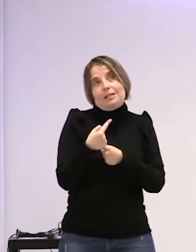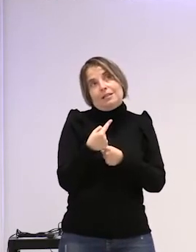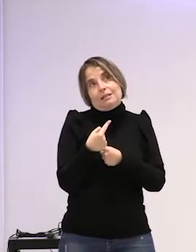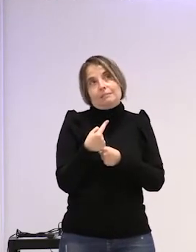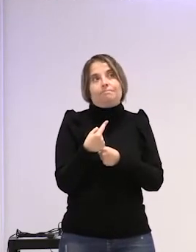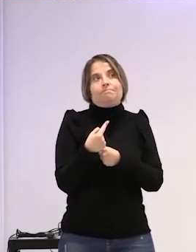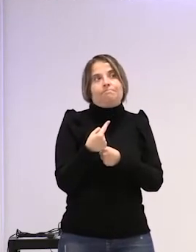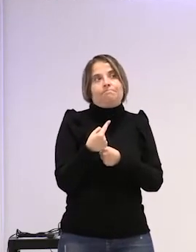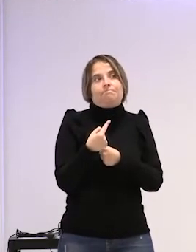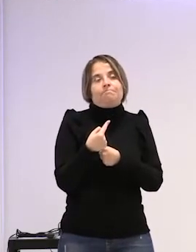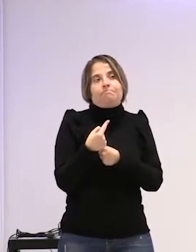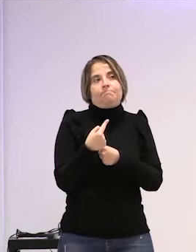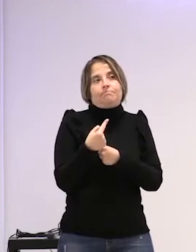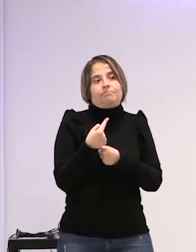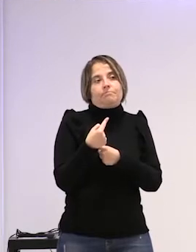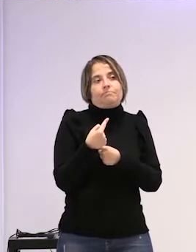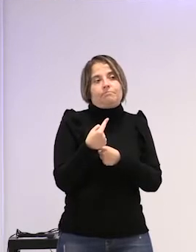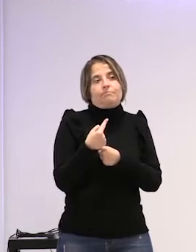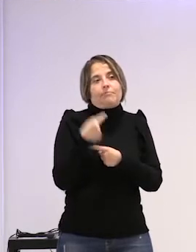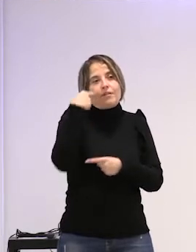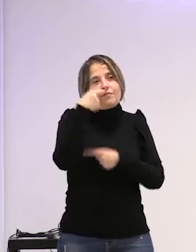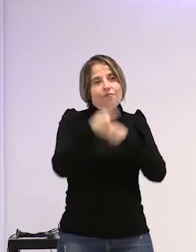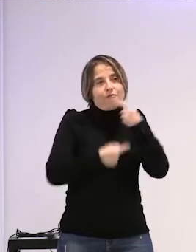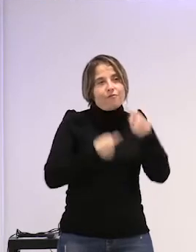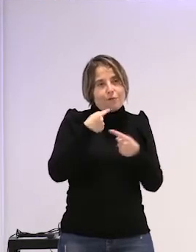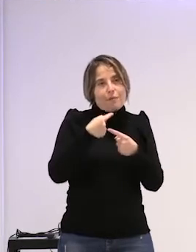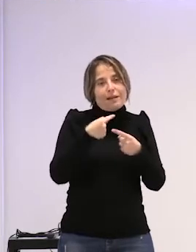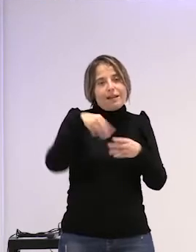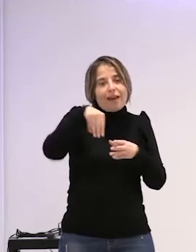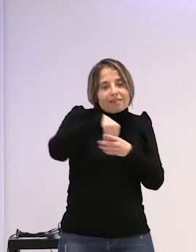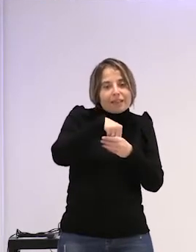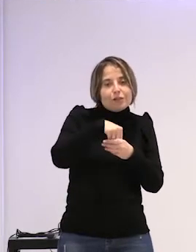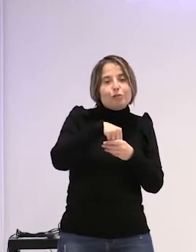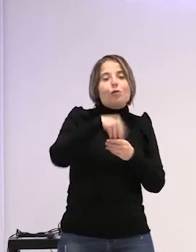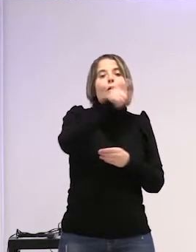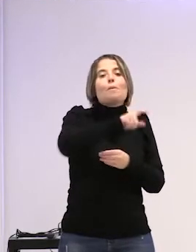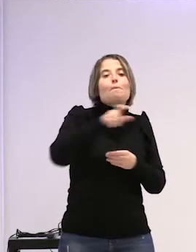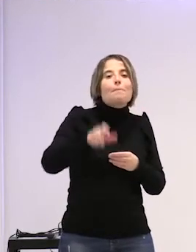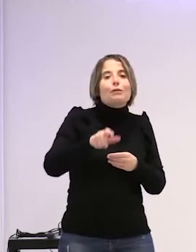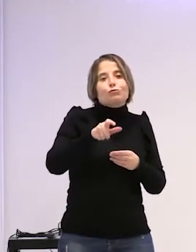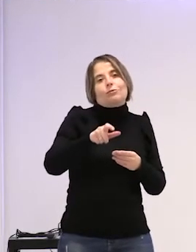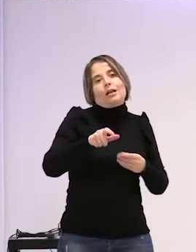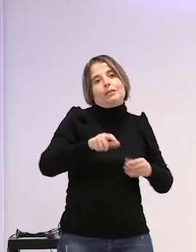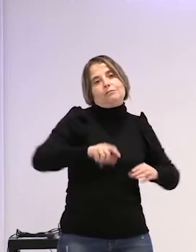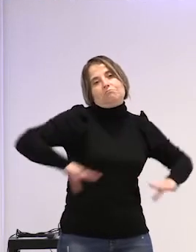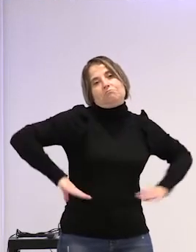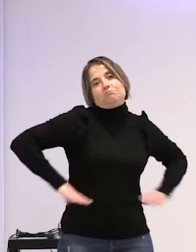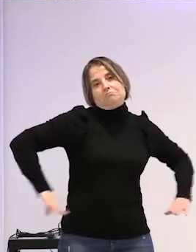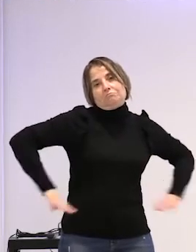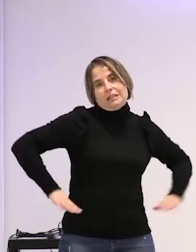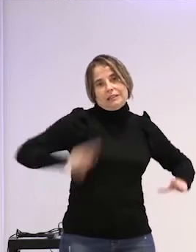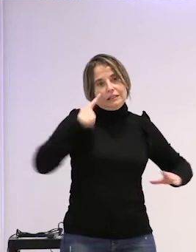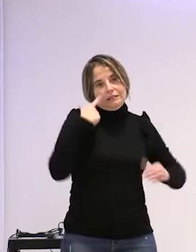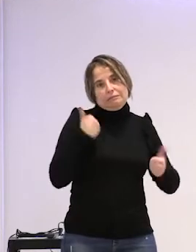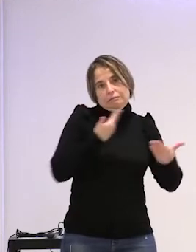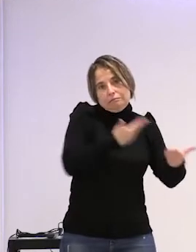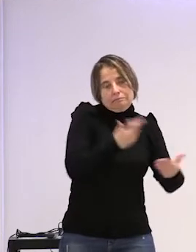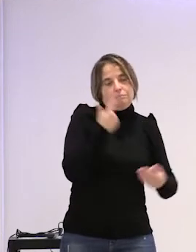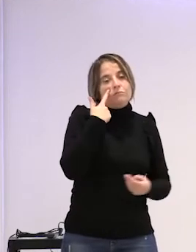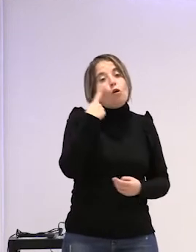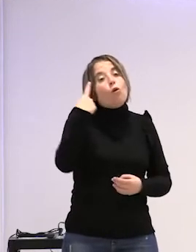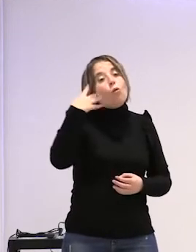que todas tenían servicio doméstico ¿no? entonces lo único que aceptaba el discurso científico